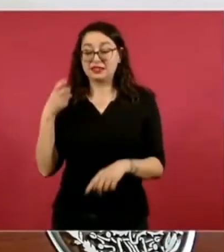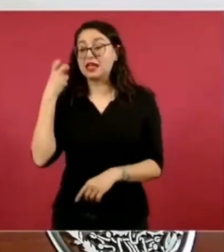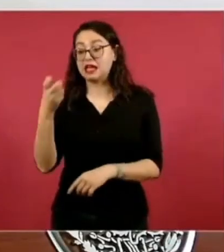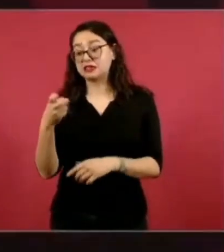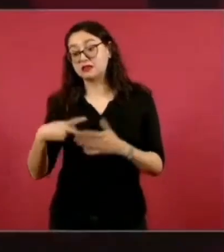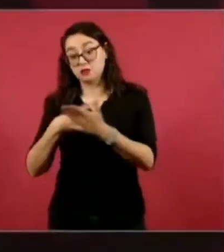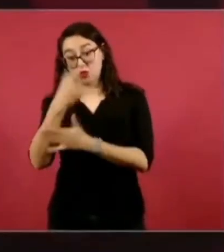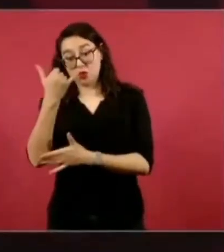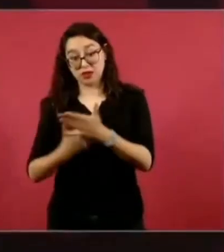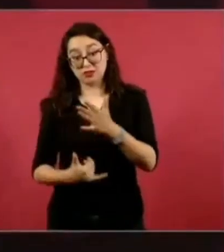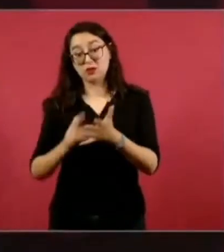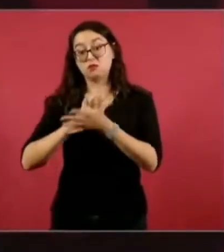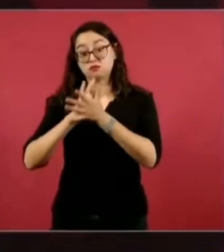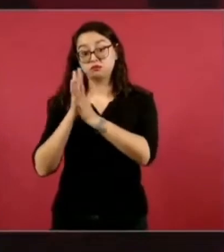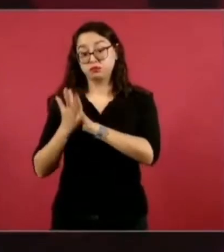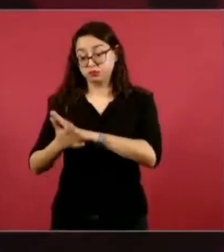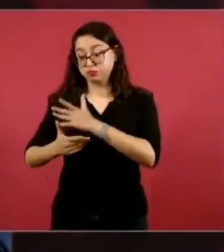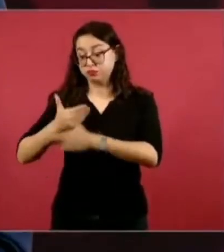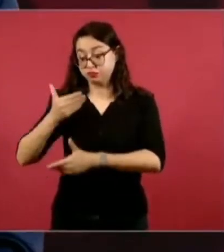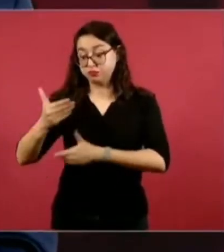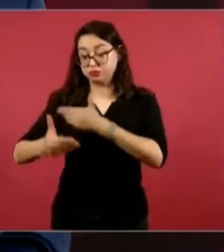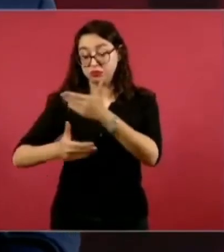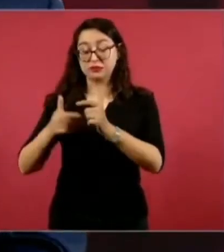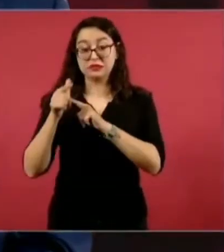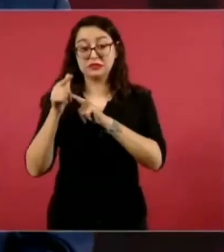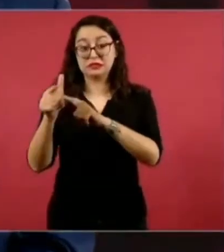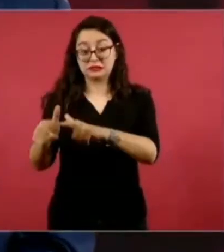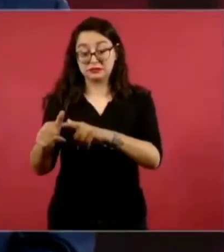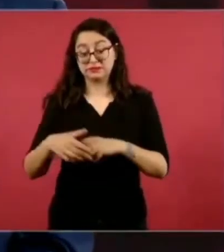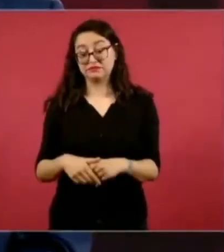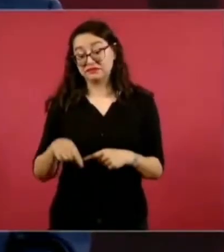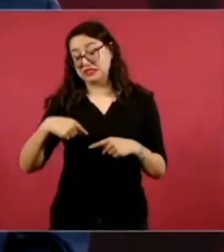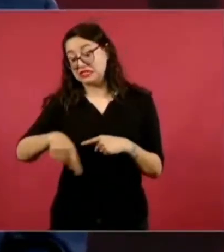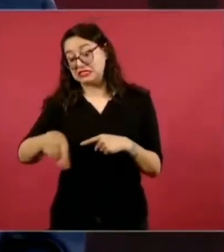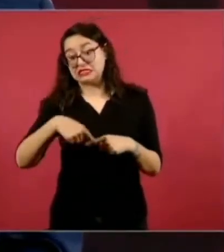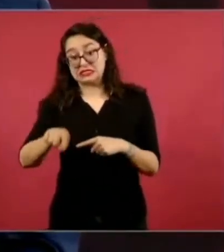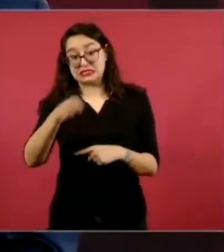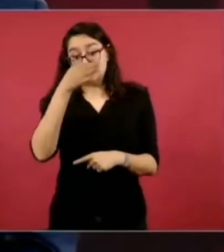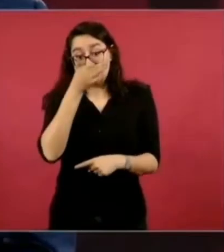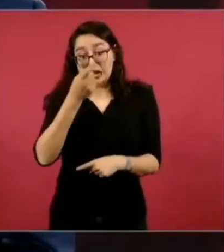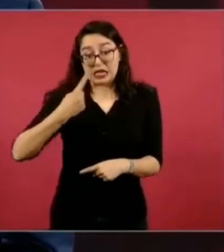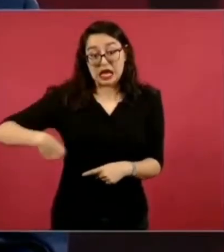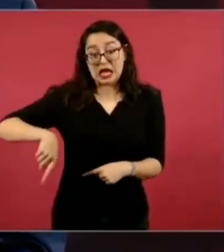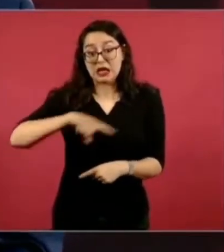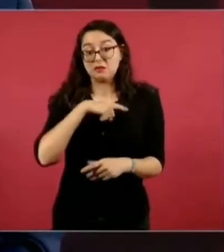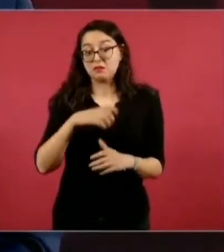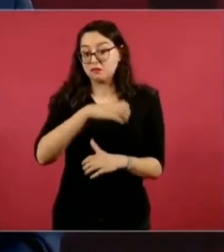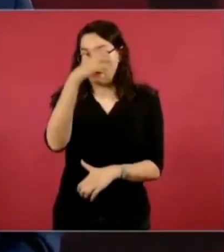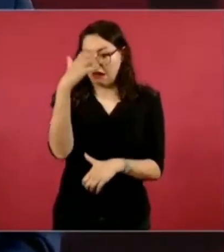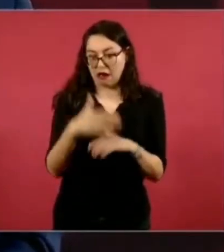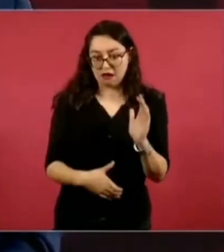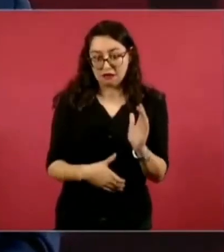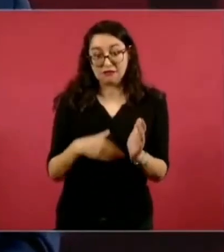Entonces, lo que no alcancemos nosotros a concluir